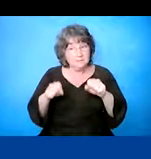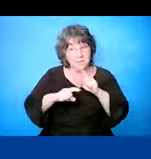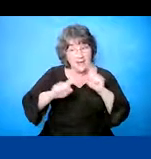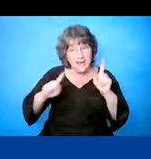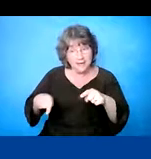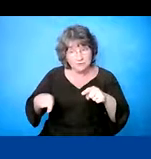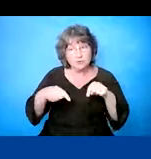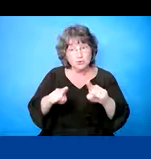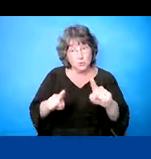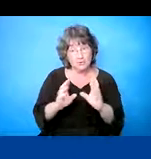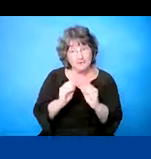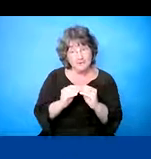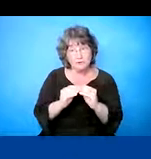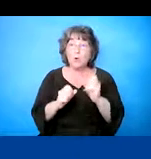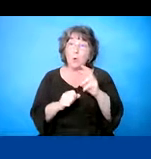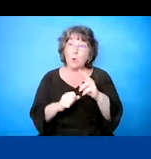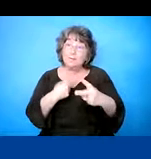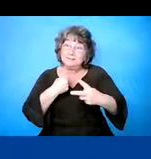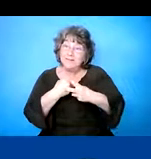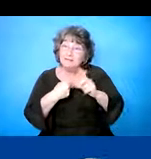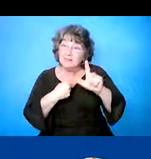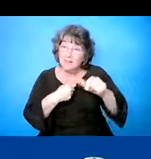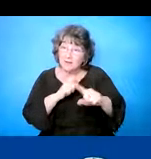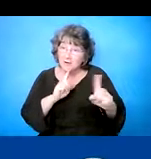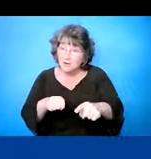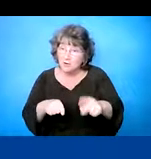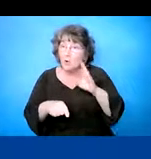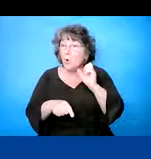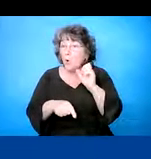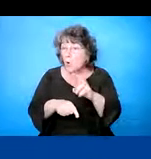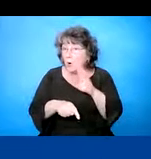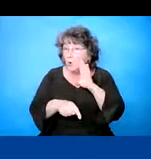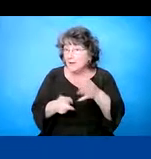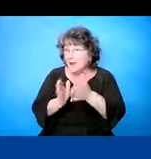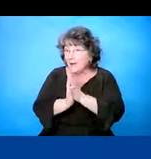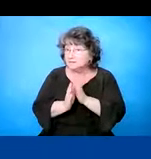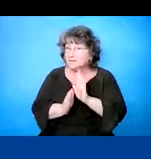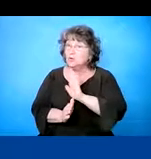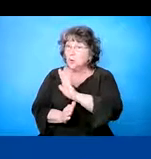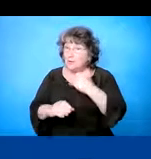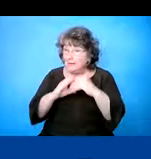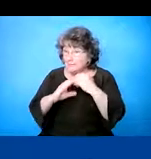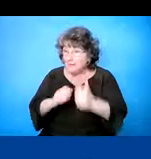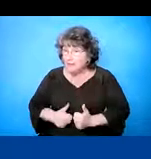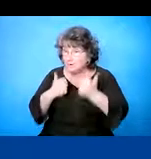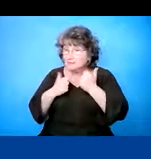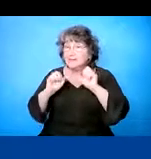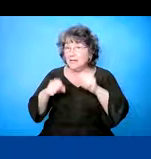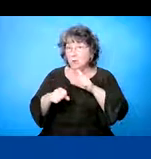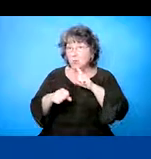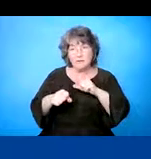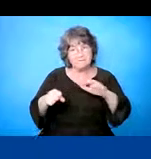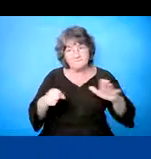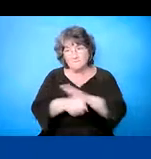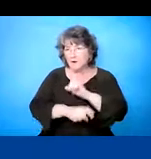respondida al momento y otros es posible que le pregunto le pidamos su dirección su correo